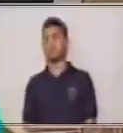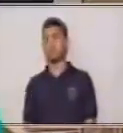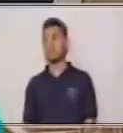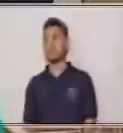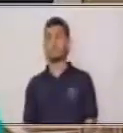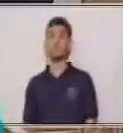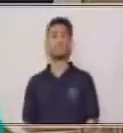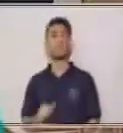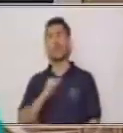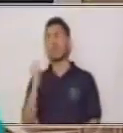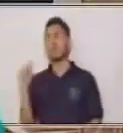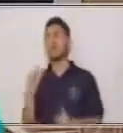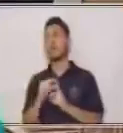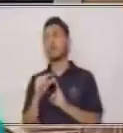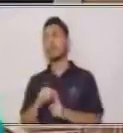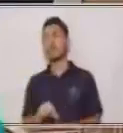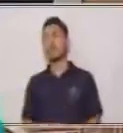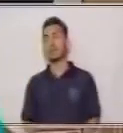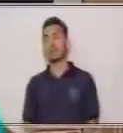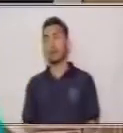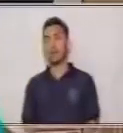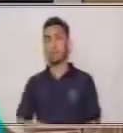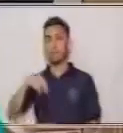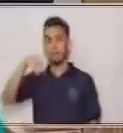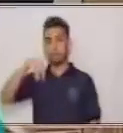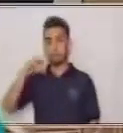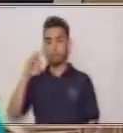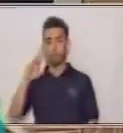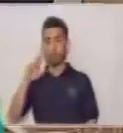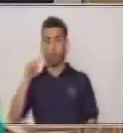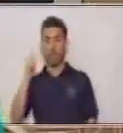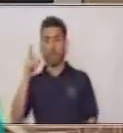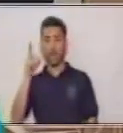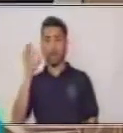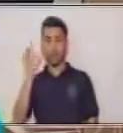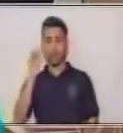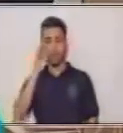Después tenía morado. ¿Era ese el orden?